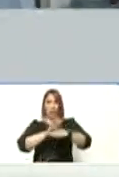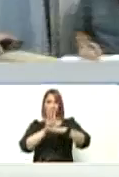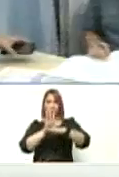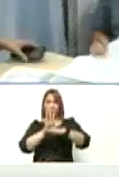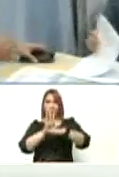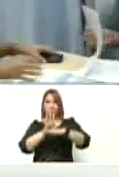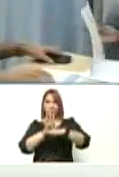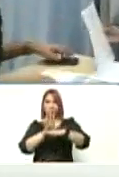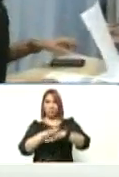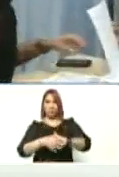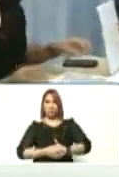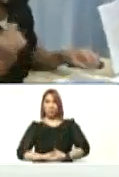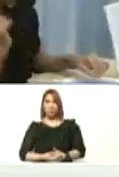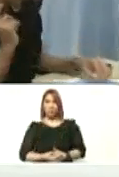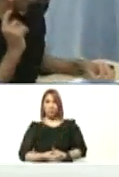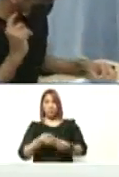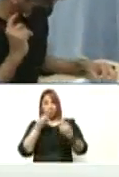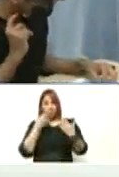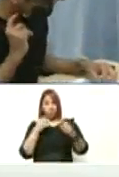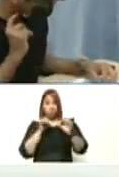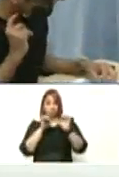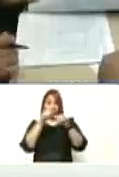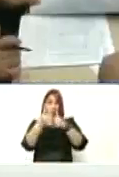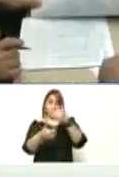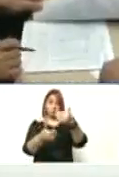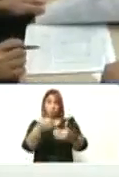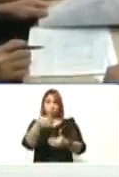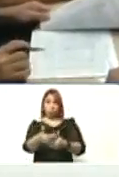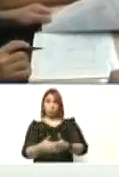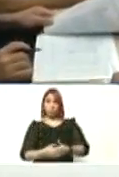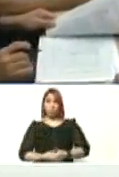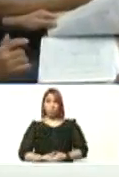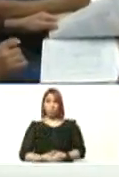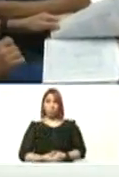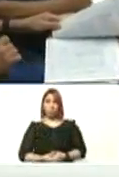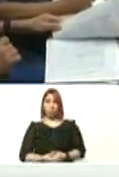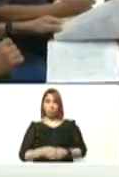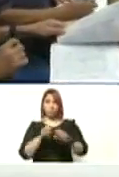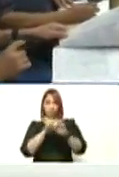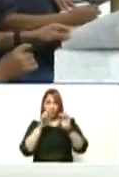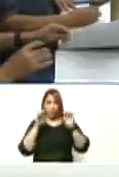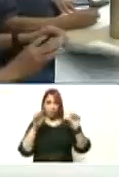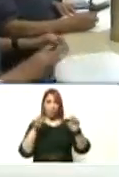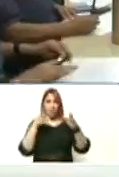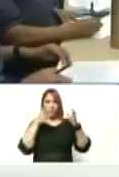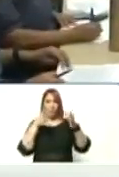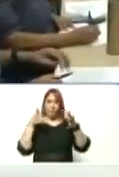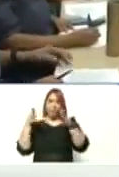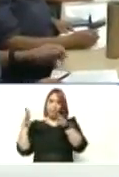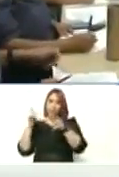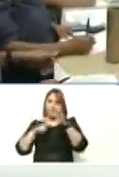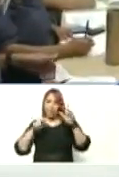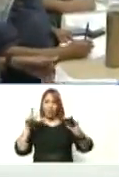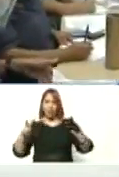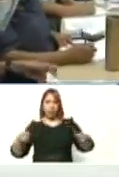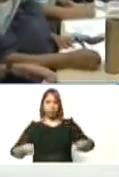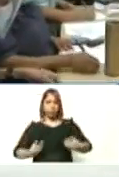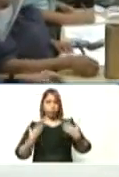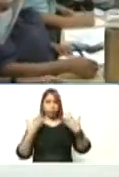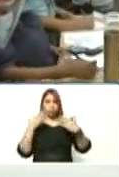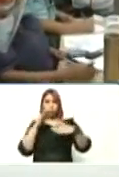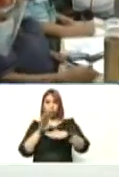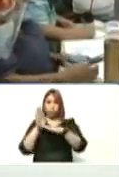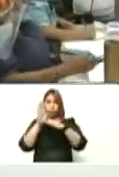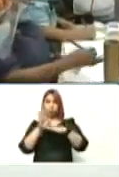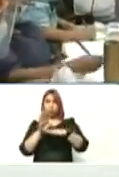bueno seguir avanzando en la educación de la gente en la motivación en la protección